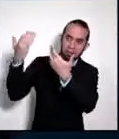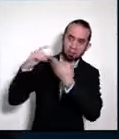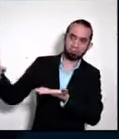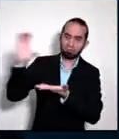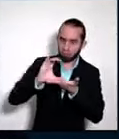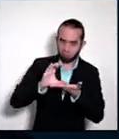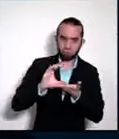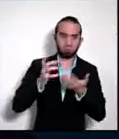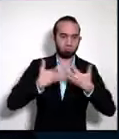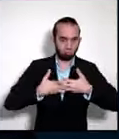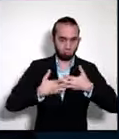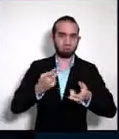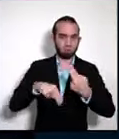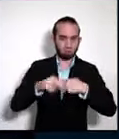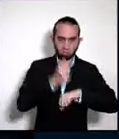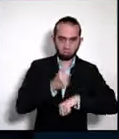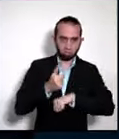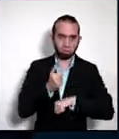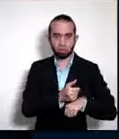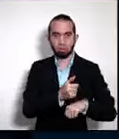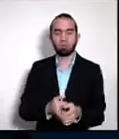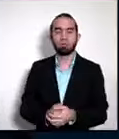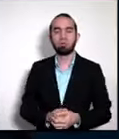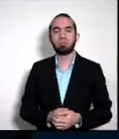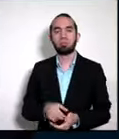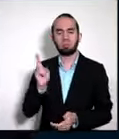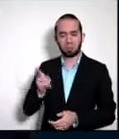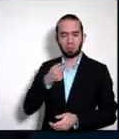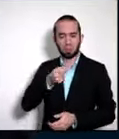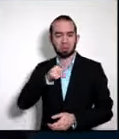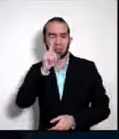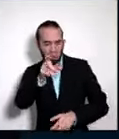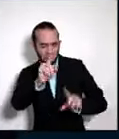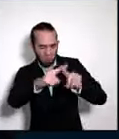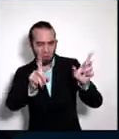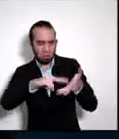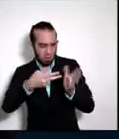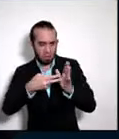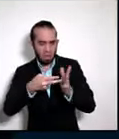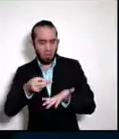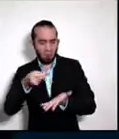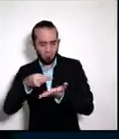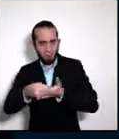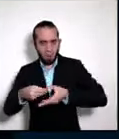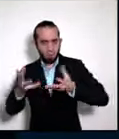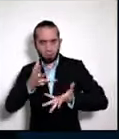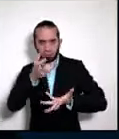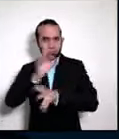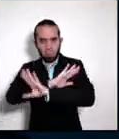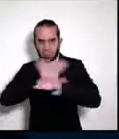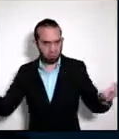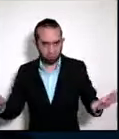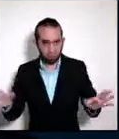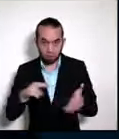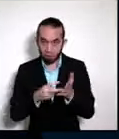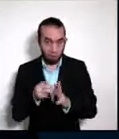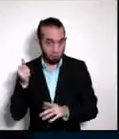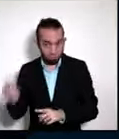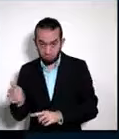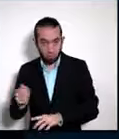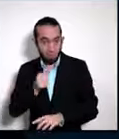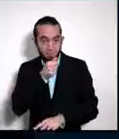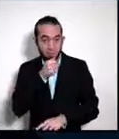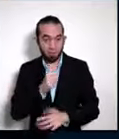¿por eso ya no va a recibir fondos públicos que fue lo que se dijo también ¿por lo van a hacer de forma popular? sí